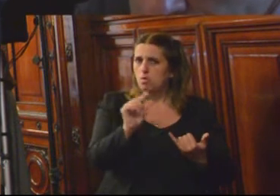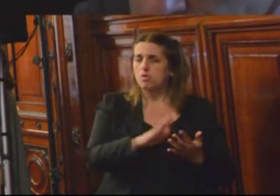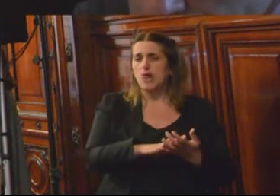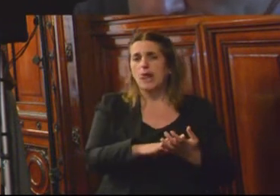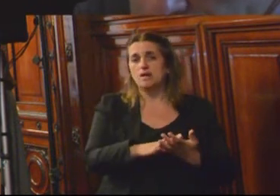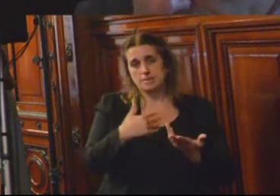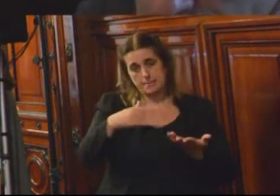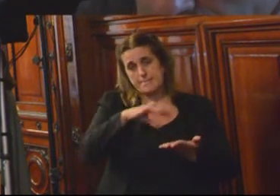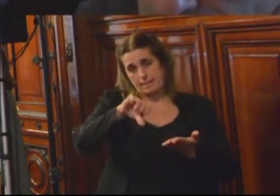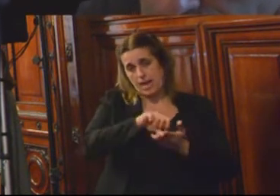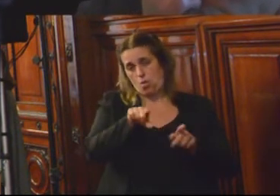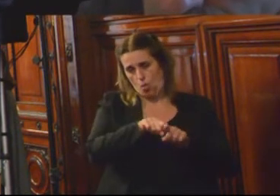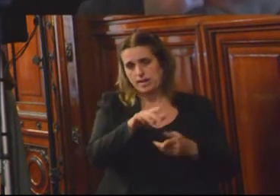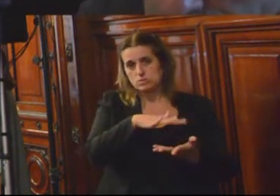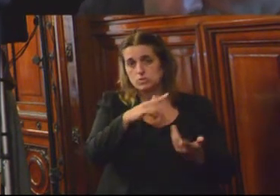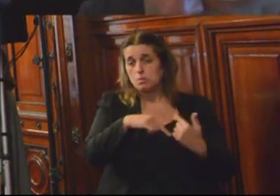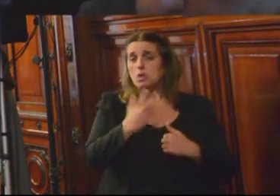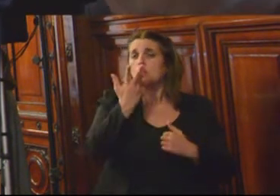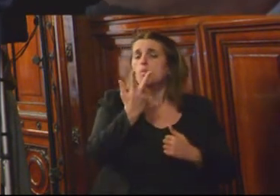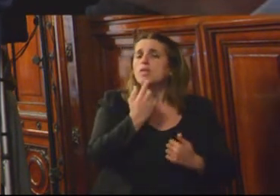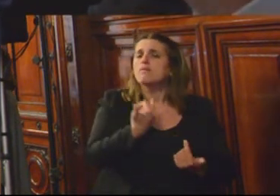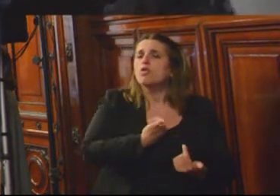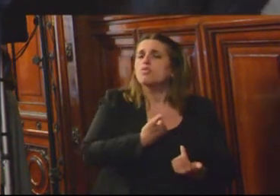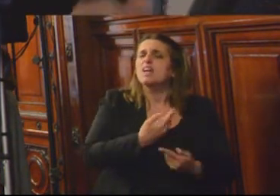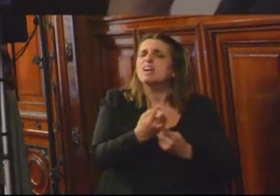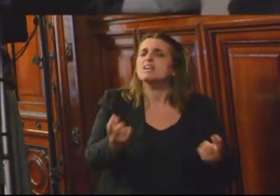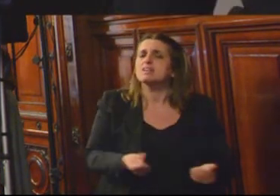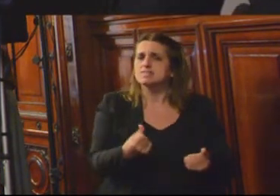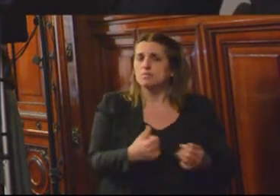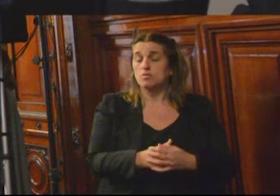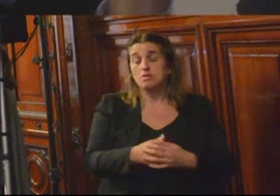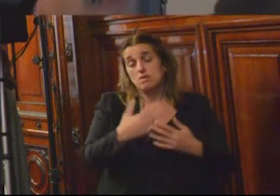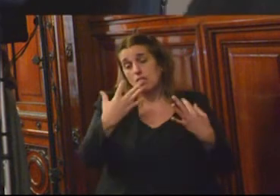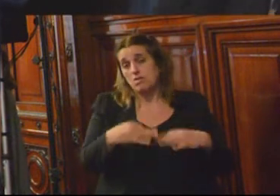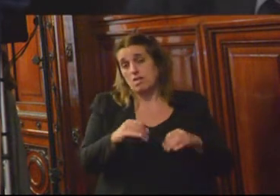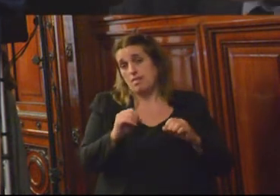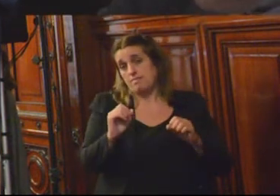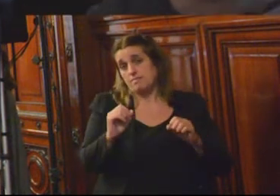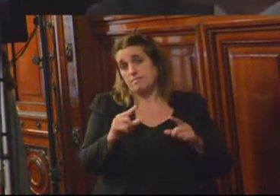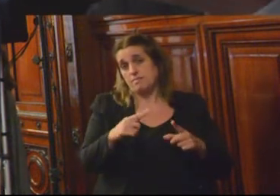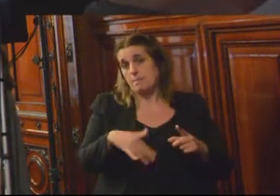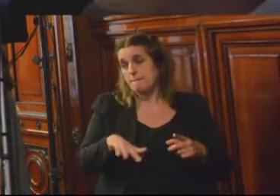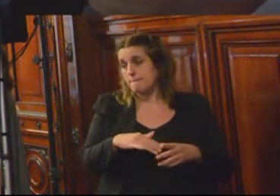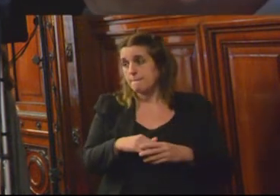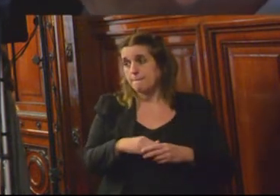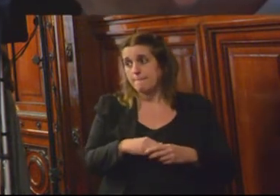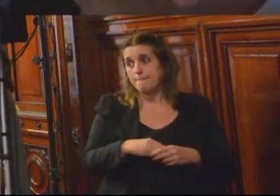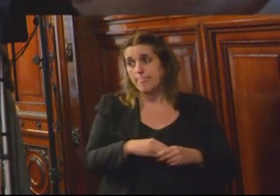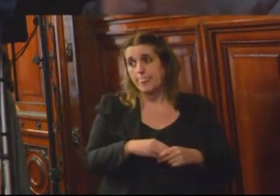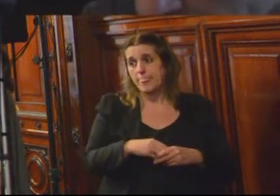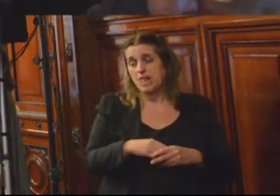también hay esta situación, me gustaría escuchar un poco qué hacemos frente a eso, que va contracorriente a este avance, ¿no? Yo no sé, ¿tú quieres decir algo, Esmeralda?